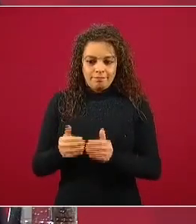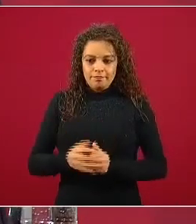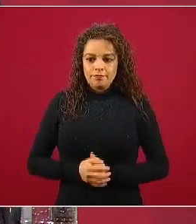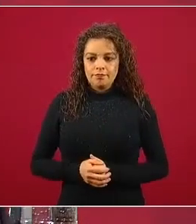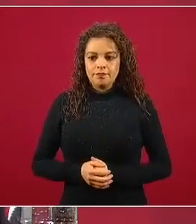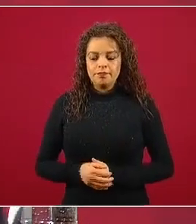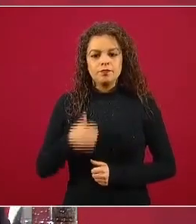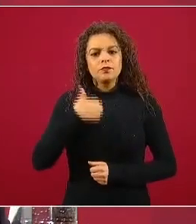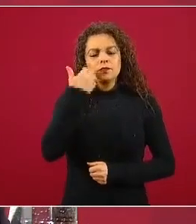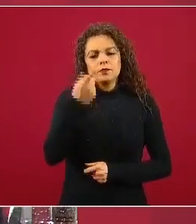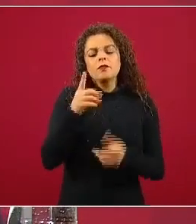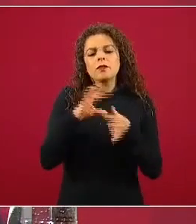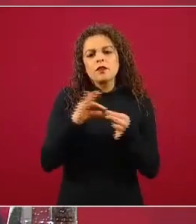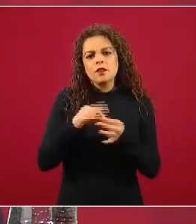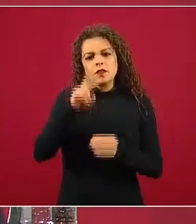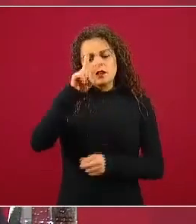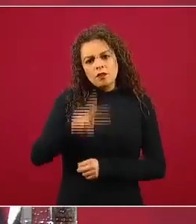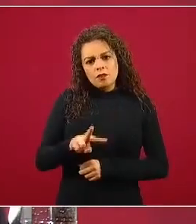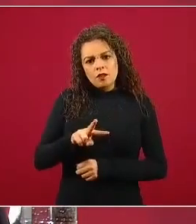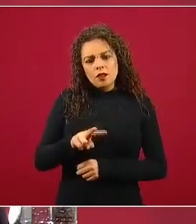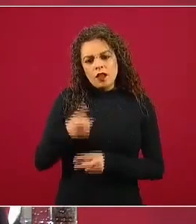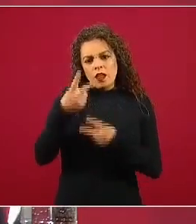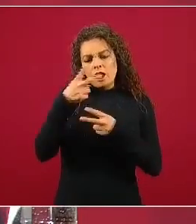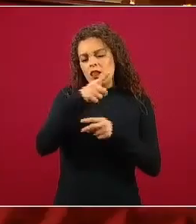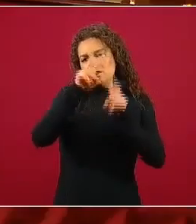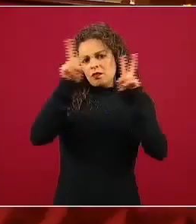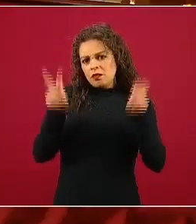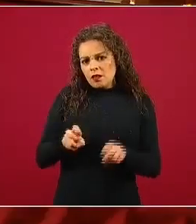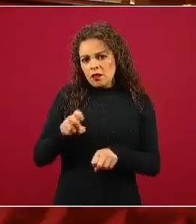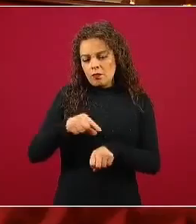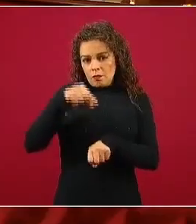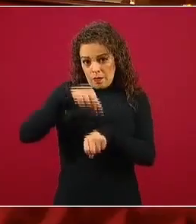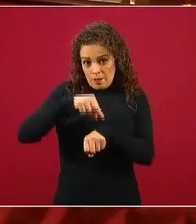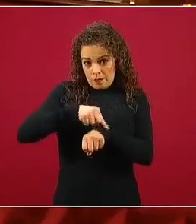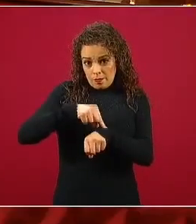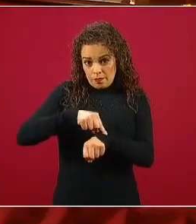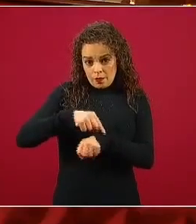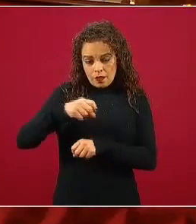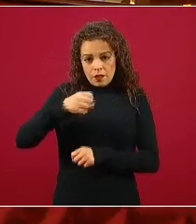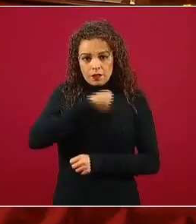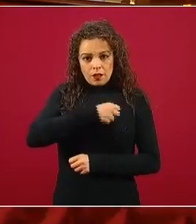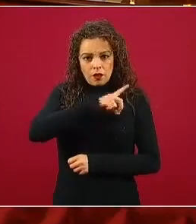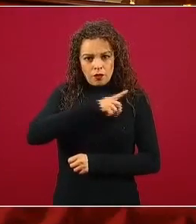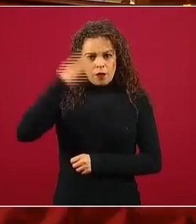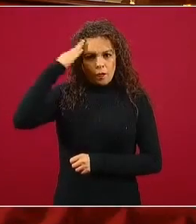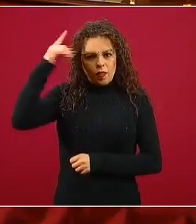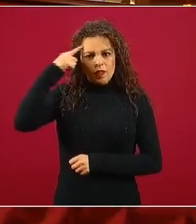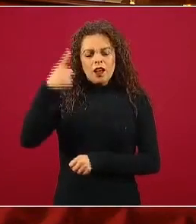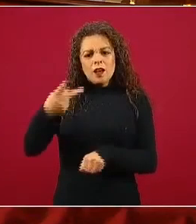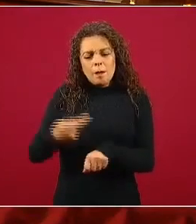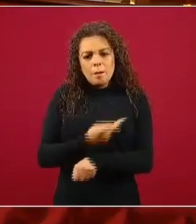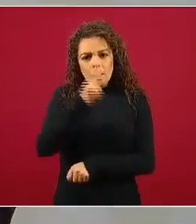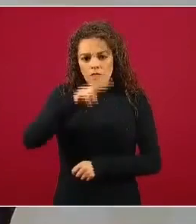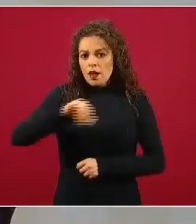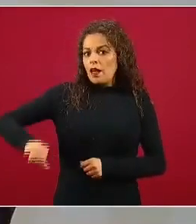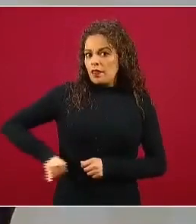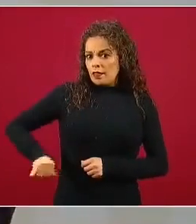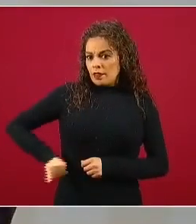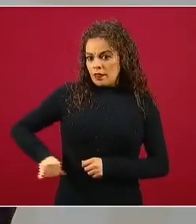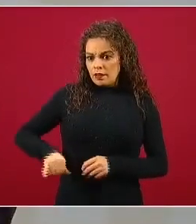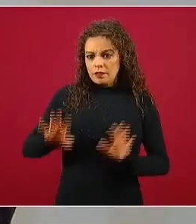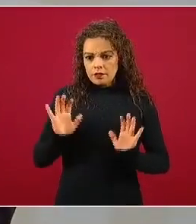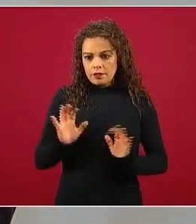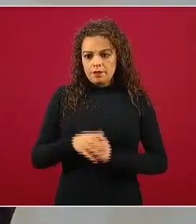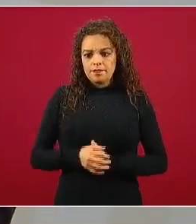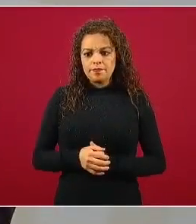sucediendo algo muy interesante en la medicina, en la salud mental. Durante mucho tiempo, tradicionalmente, nos queríamos quitar